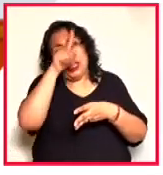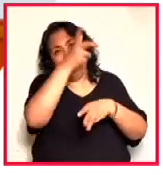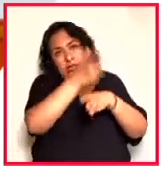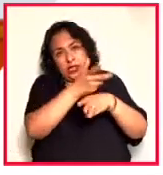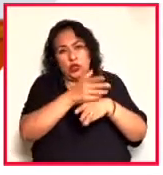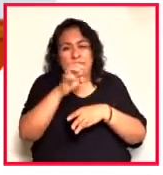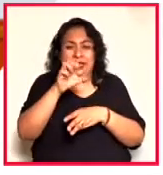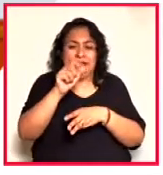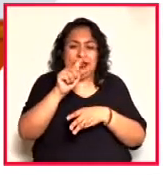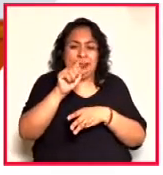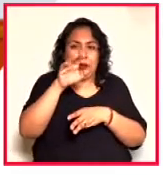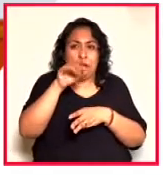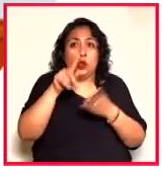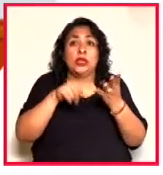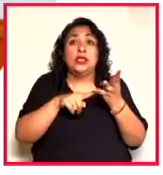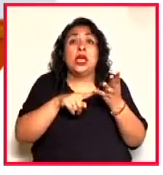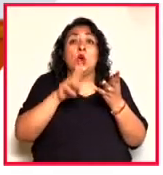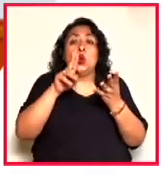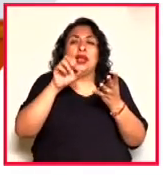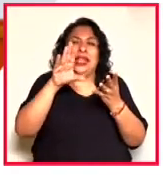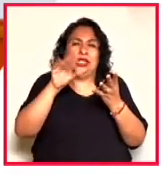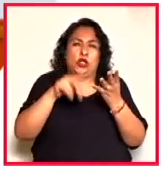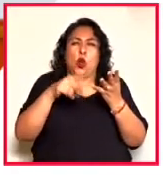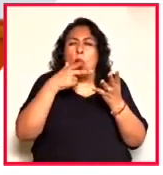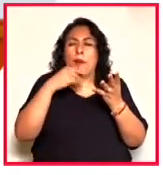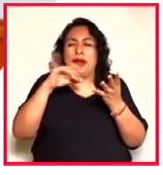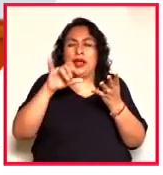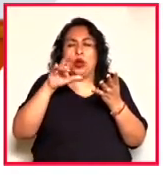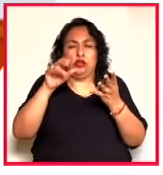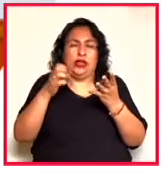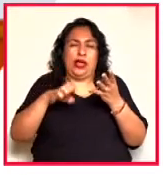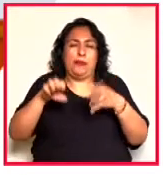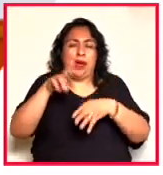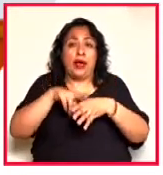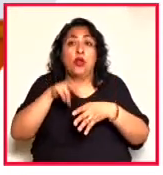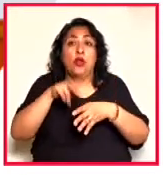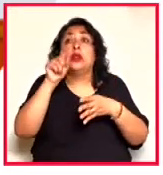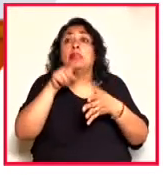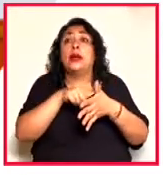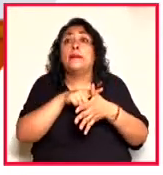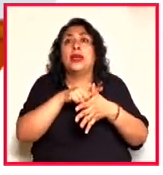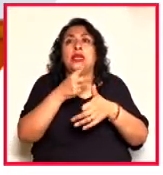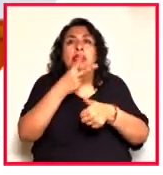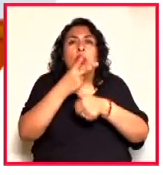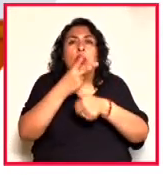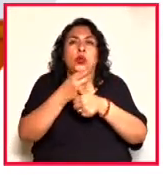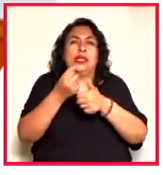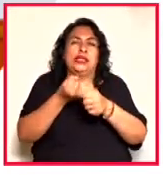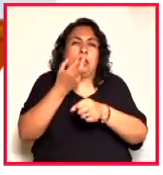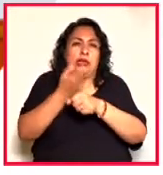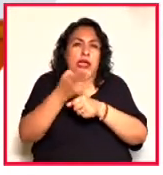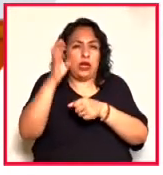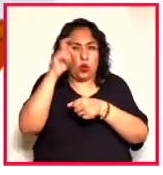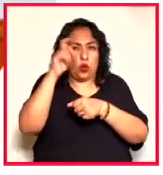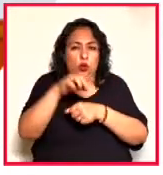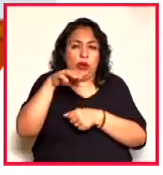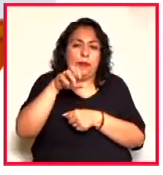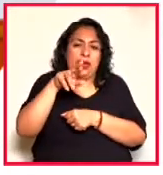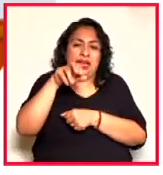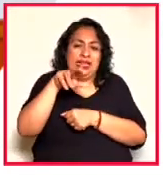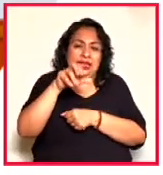nuestro embajador en la UNESCO, Juan José Bremer, pero estuvo también la subsecretaria de Cultura, Marina Núñez,